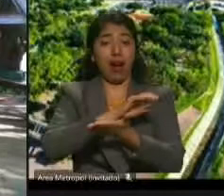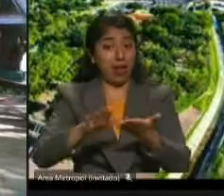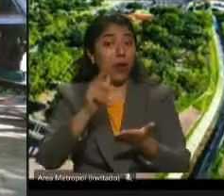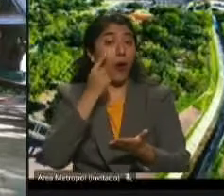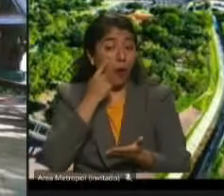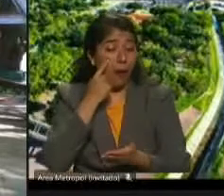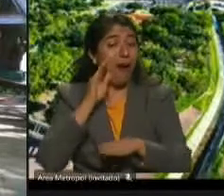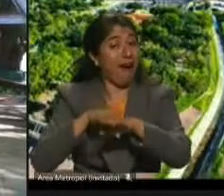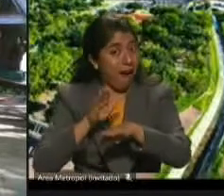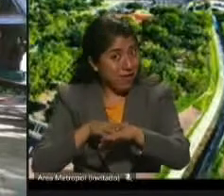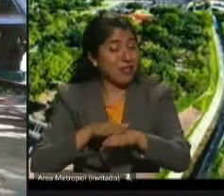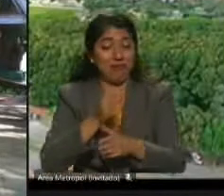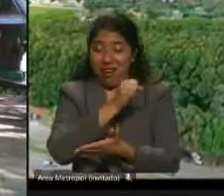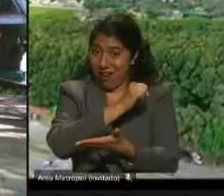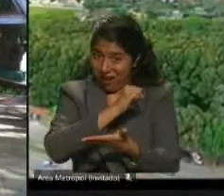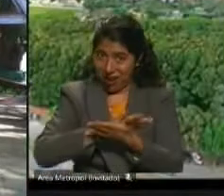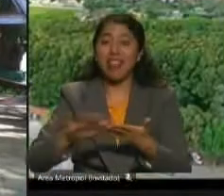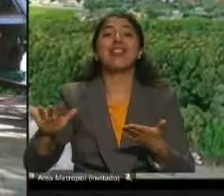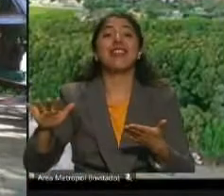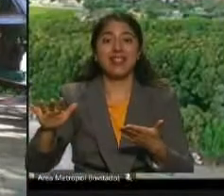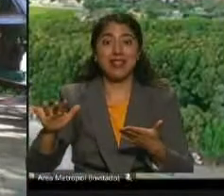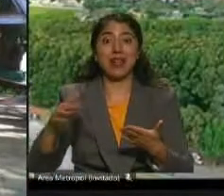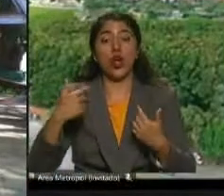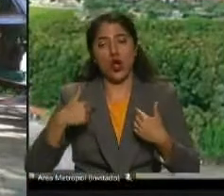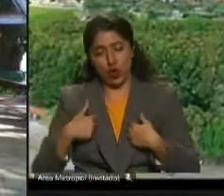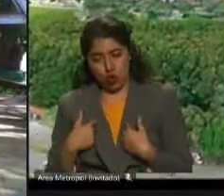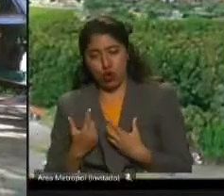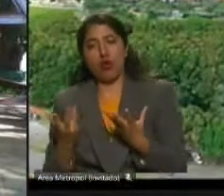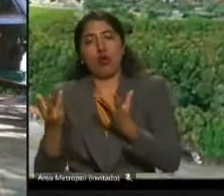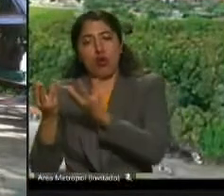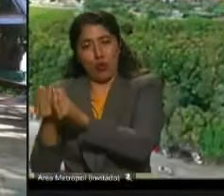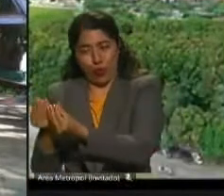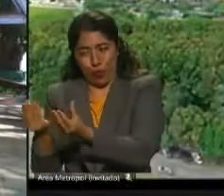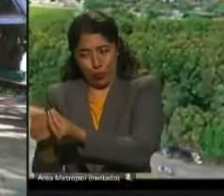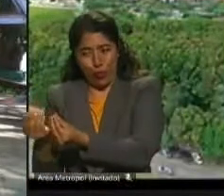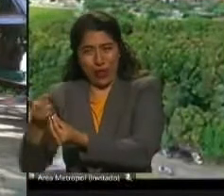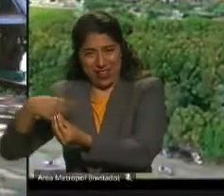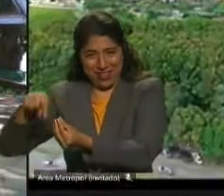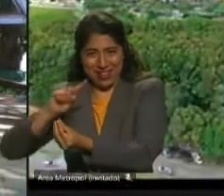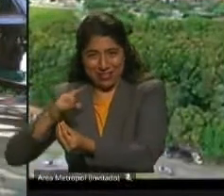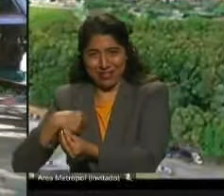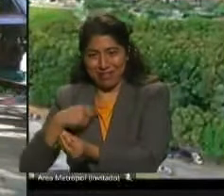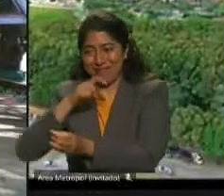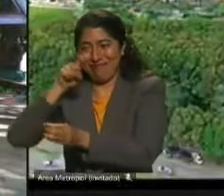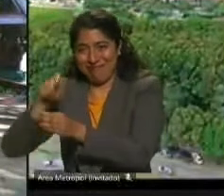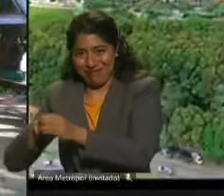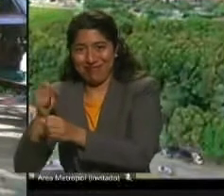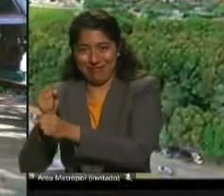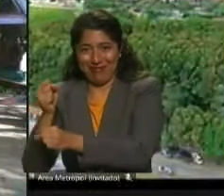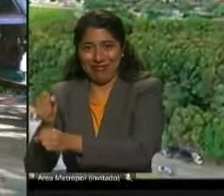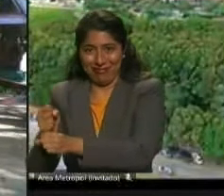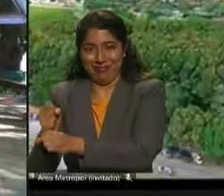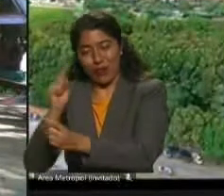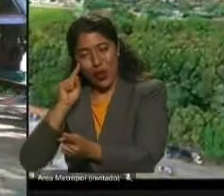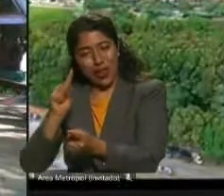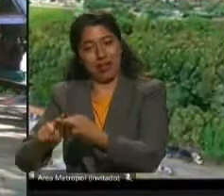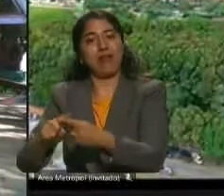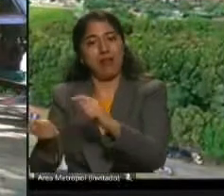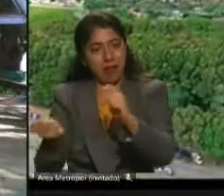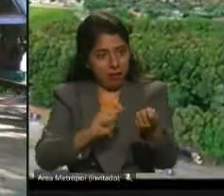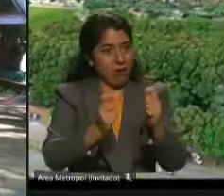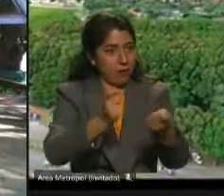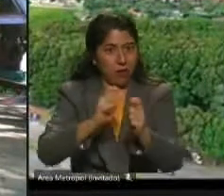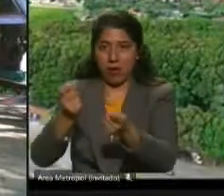Yo, como parte del equipo de hombres y mujeres profesionales que apostamos por el cambio de escala en estos